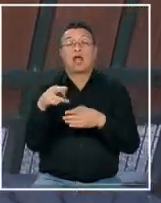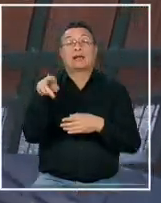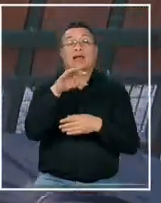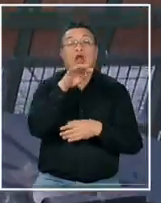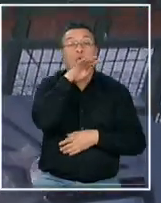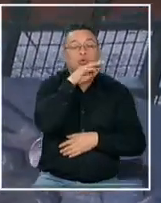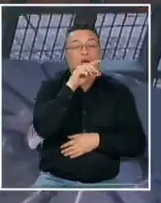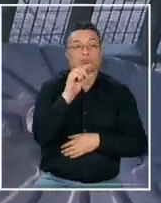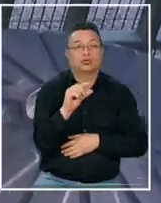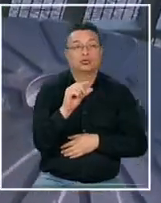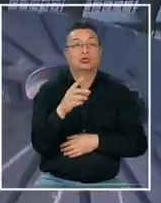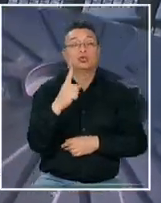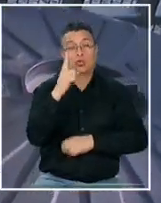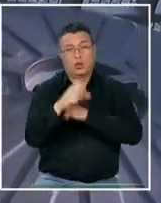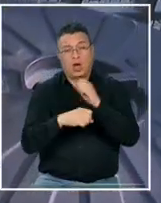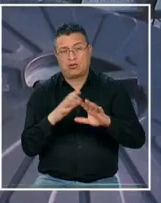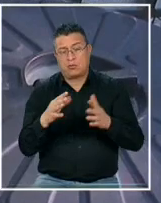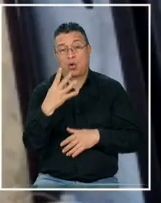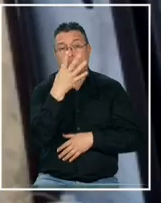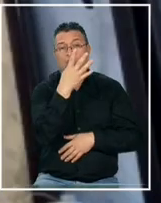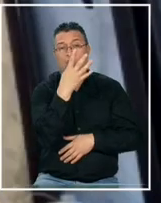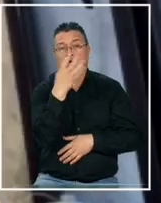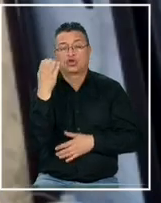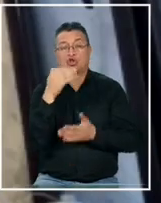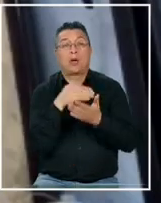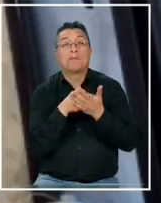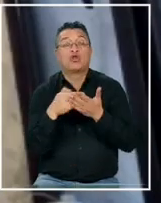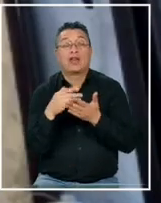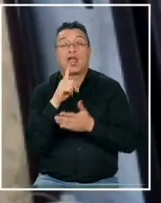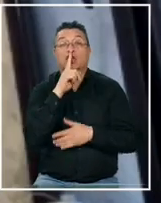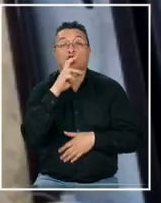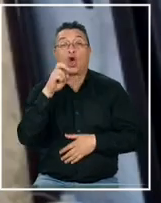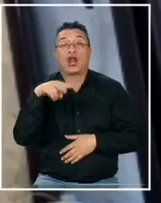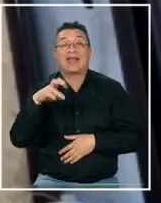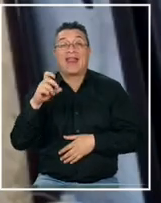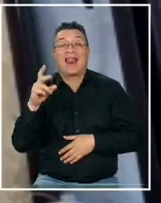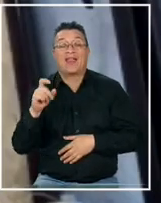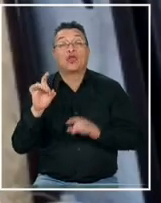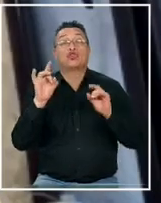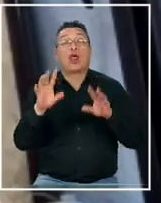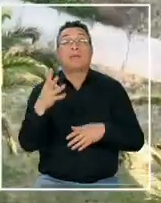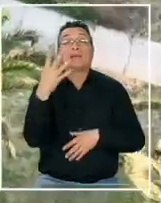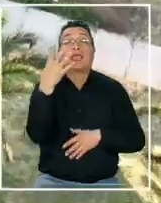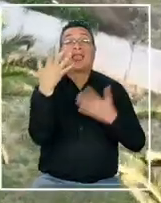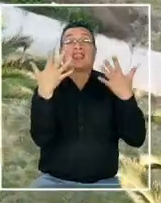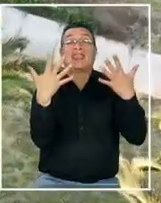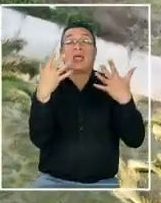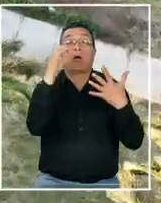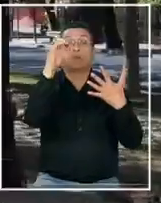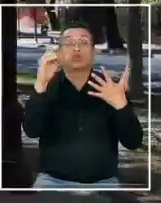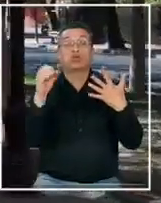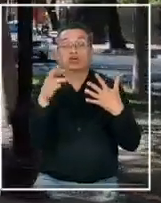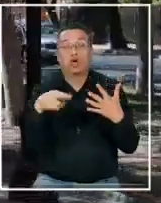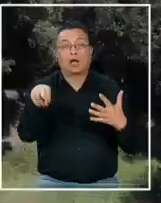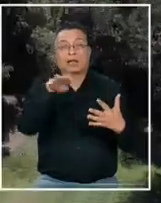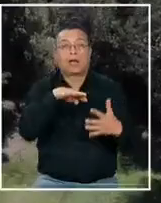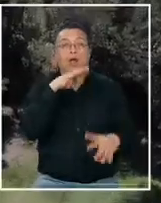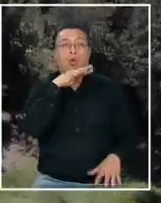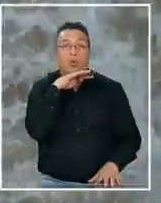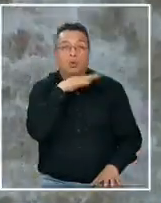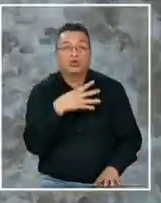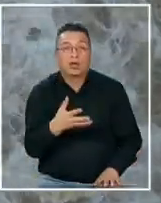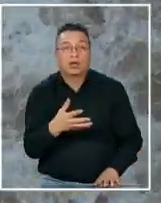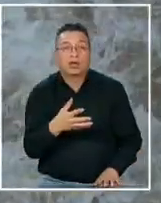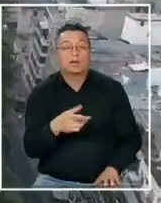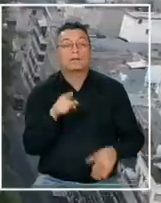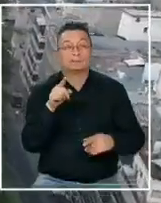anualmente se producen algo así como 400 millones de toneladas de plástico del cual solamente el 10% se recicla este día mundial